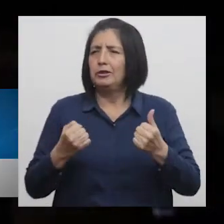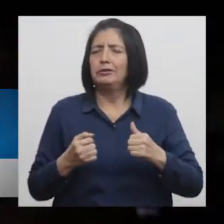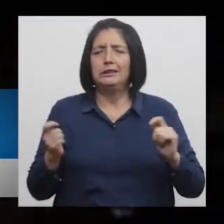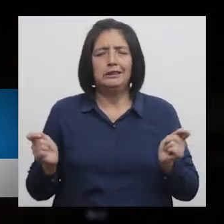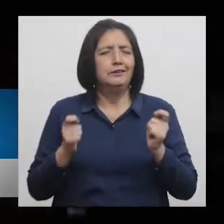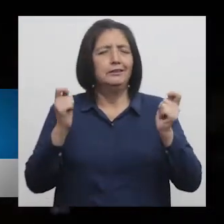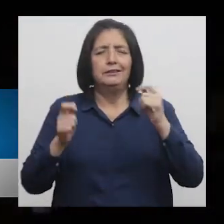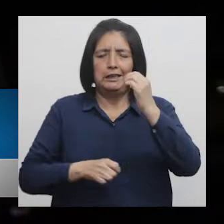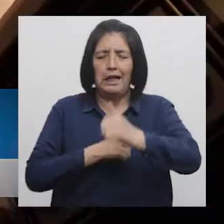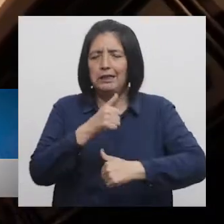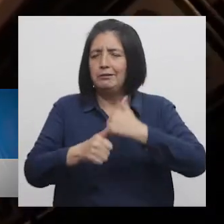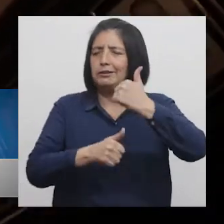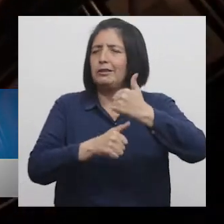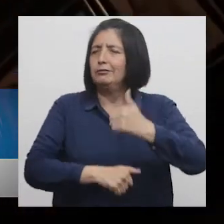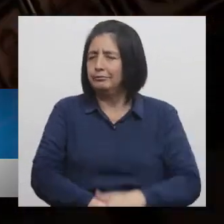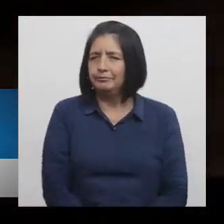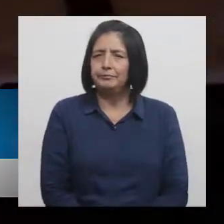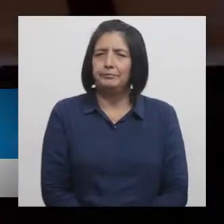feliz aniversario.